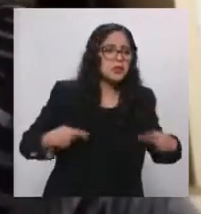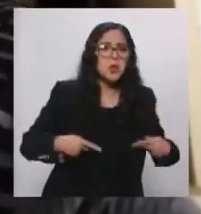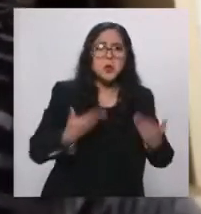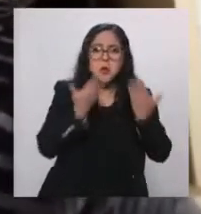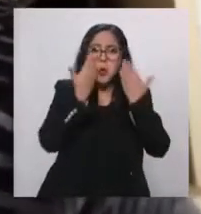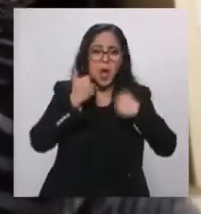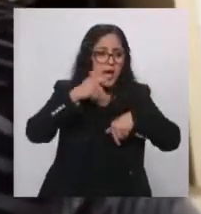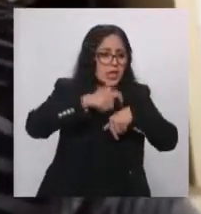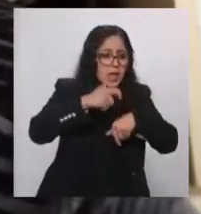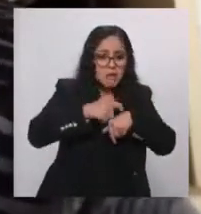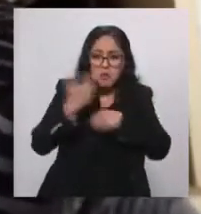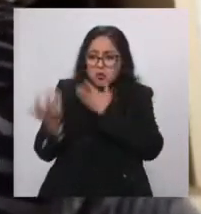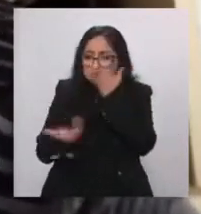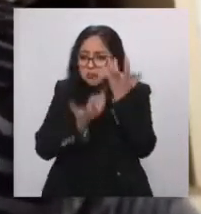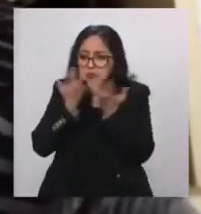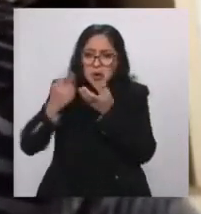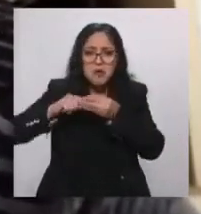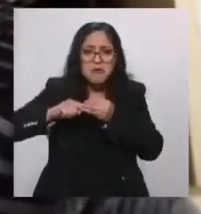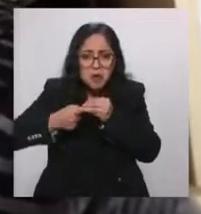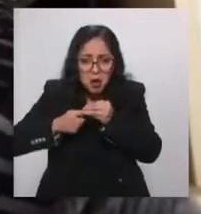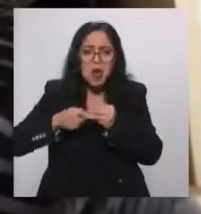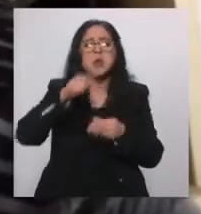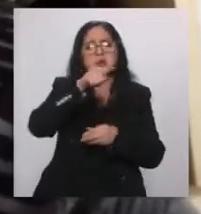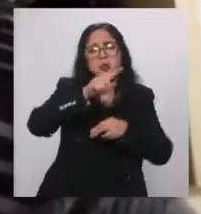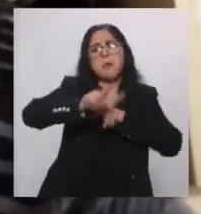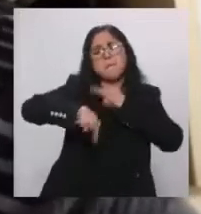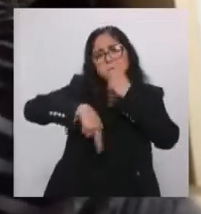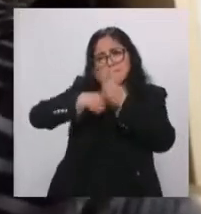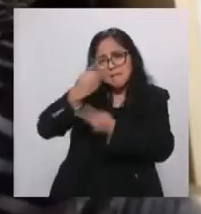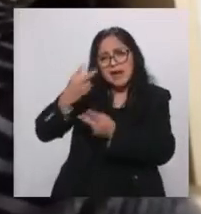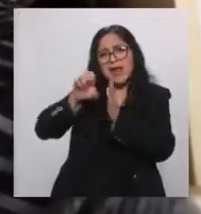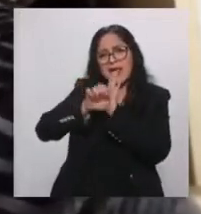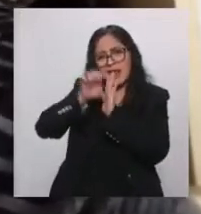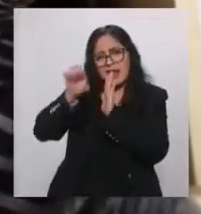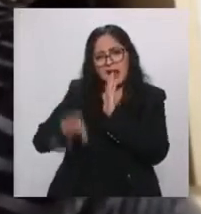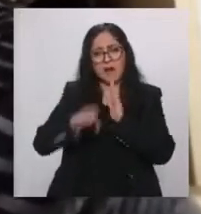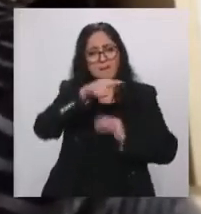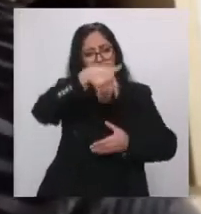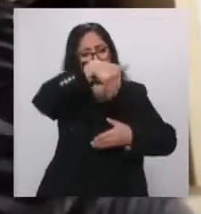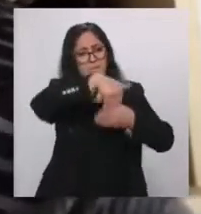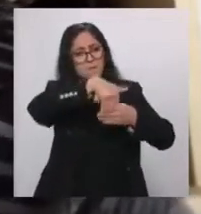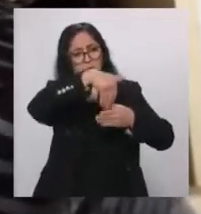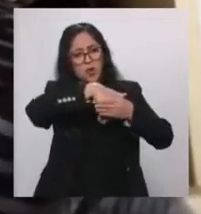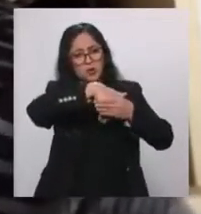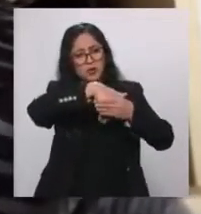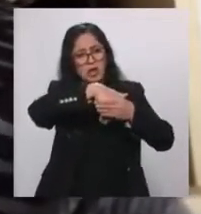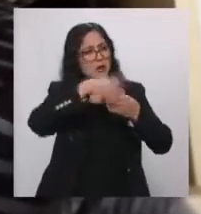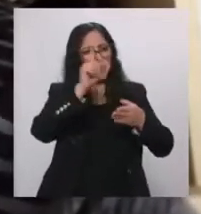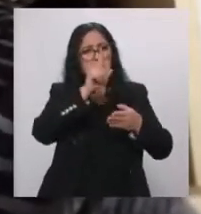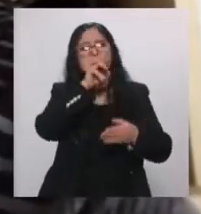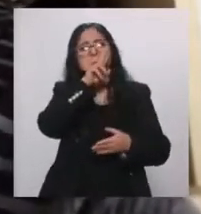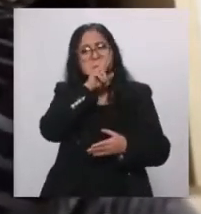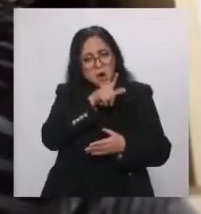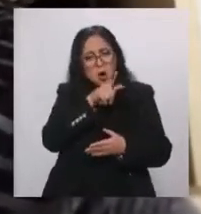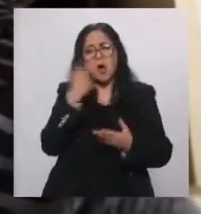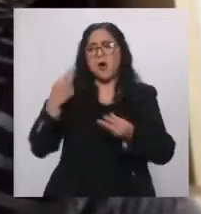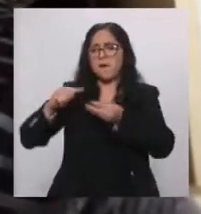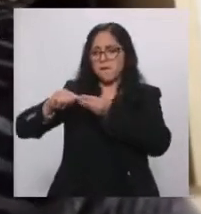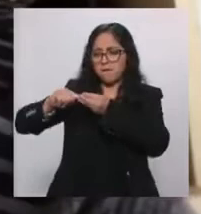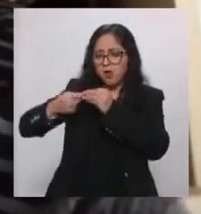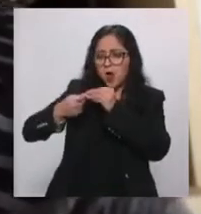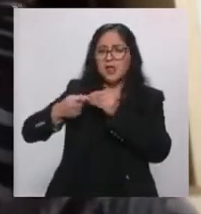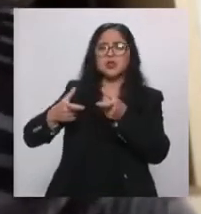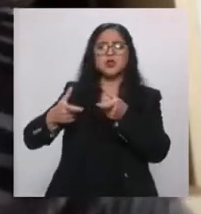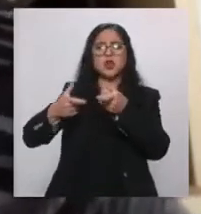pues mucho mejor que en estas tiendas de conveniencia. Y en lugar de comprar una bolsa de vasito, se compre unos frijoles y unas tostaditas